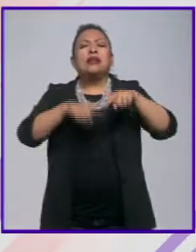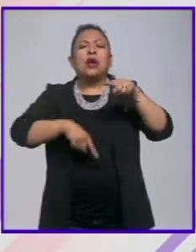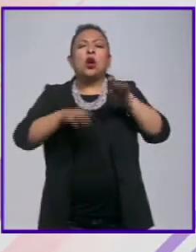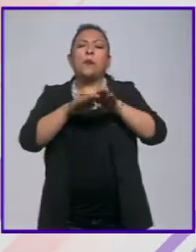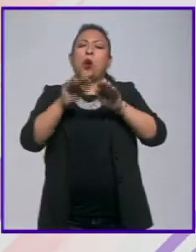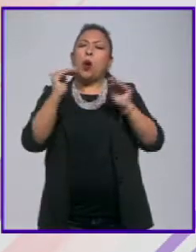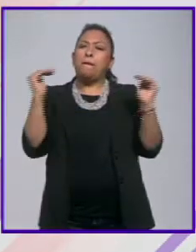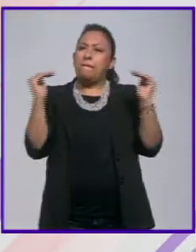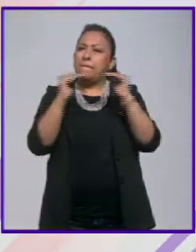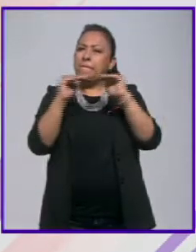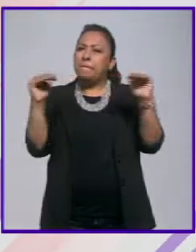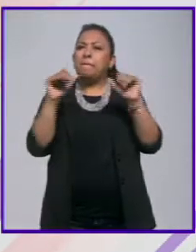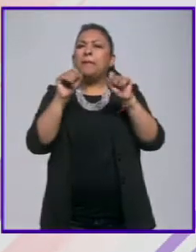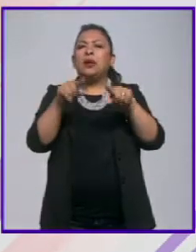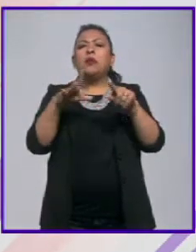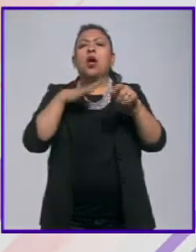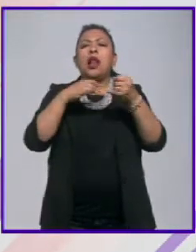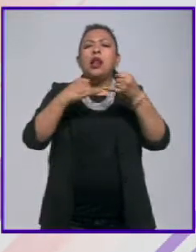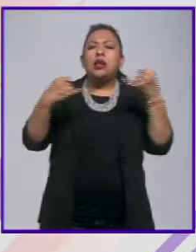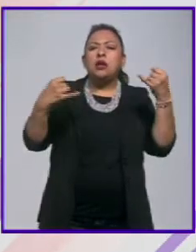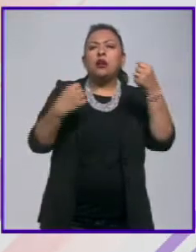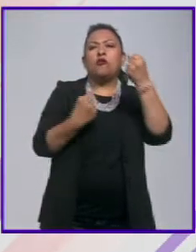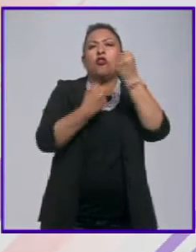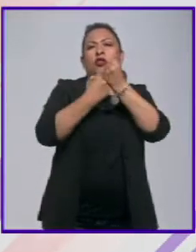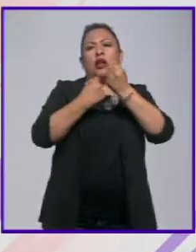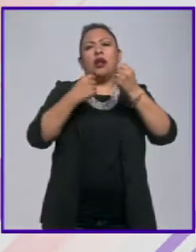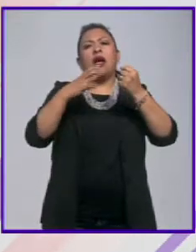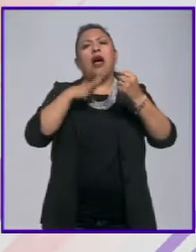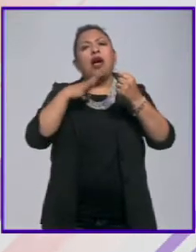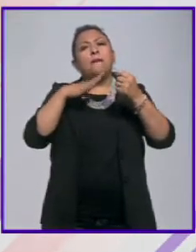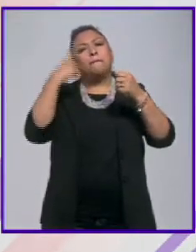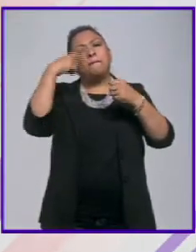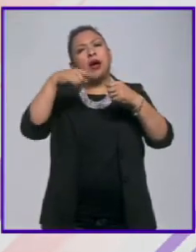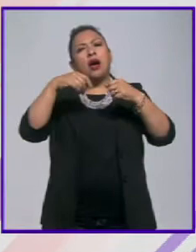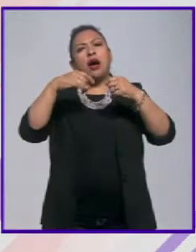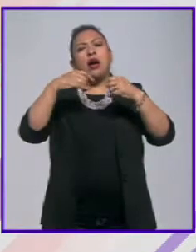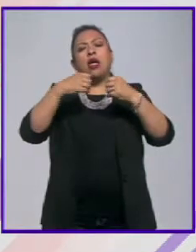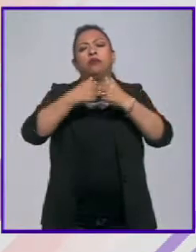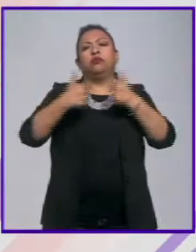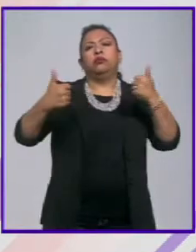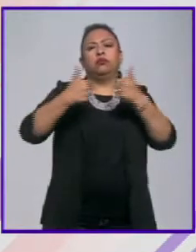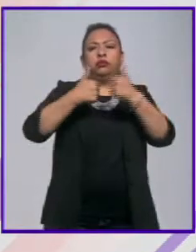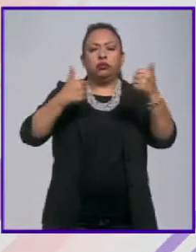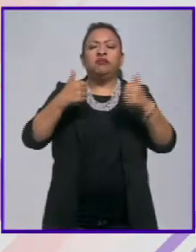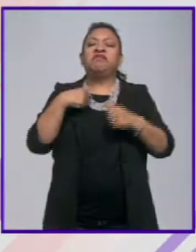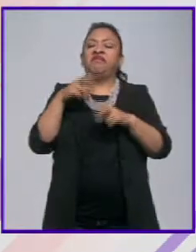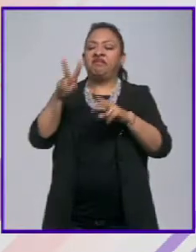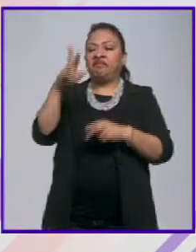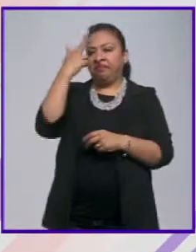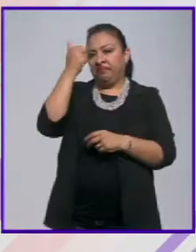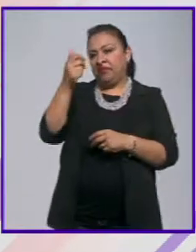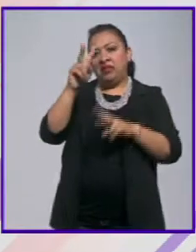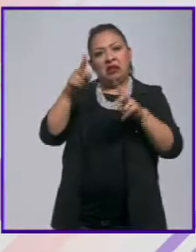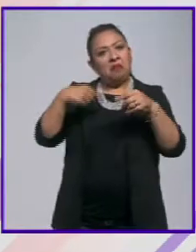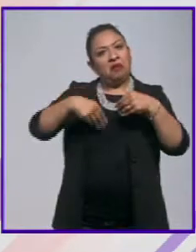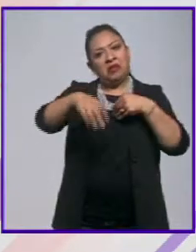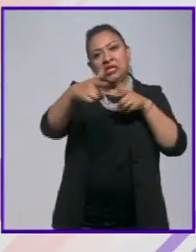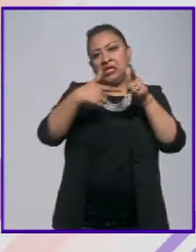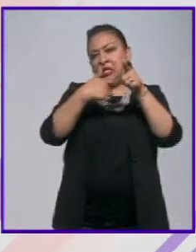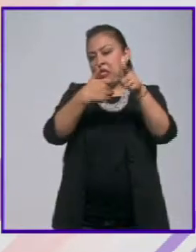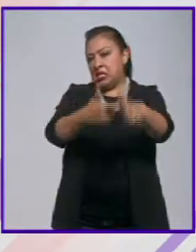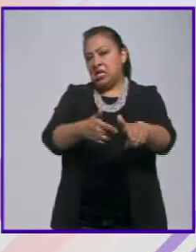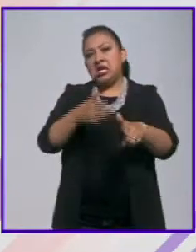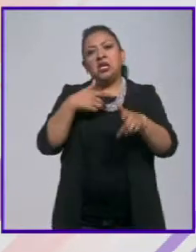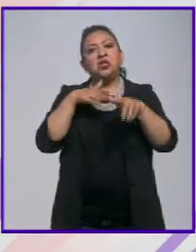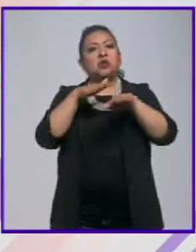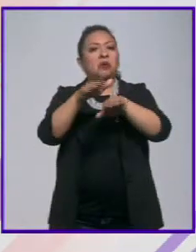de esta equidad esas líneas, esas fronteras divisorias, Laura. Efectivamente. Yo creo que es un tema que vamos a seguir abordando. Permanentemente estaremos platicando